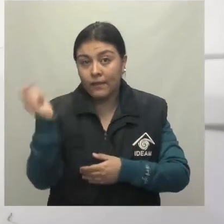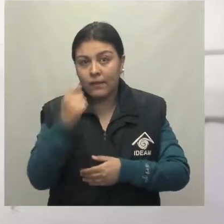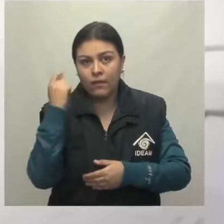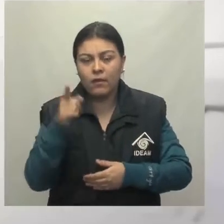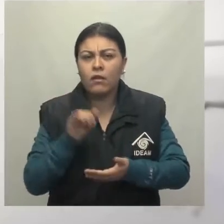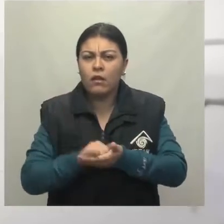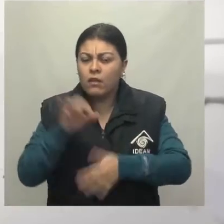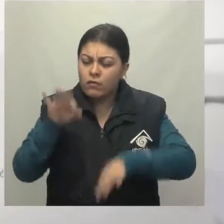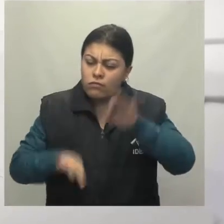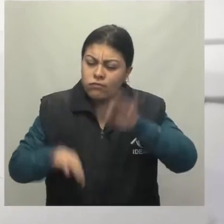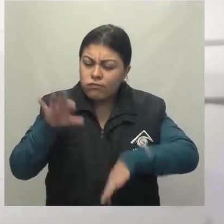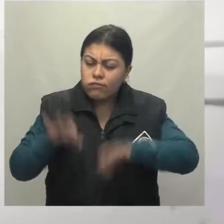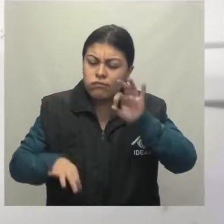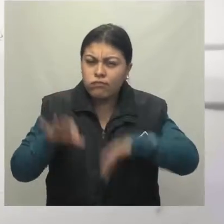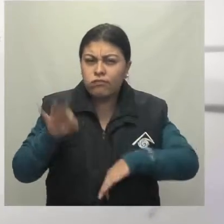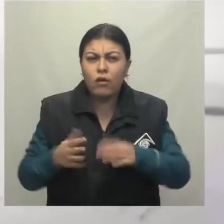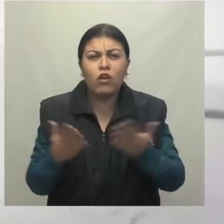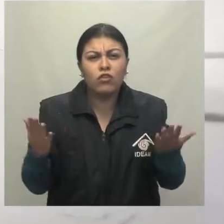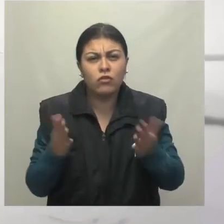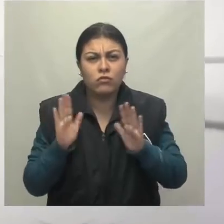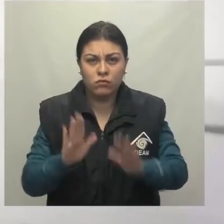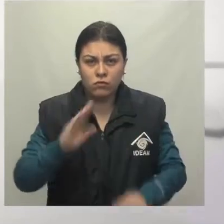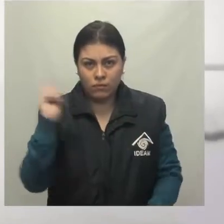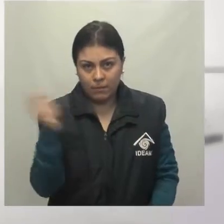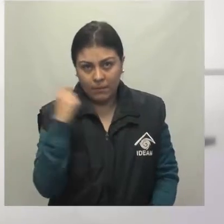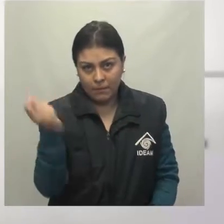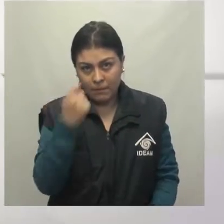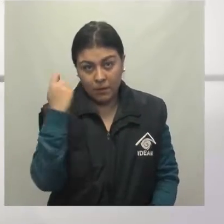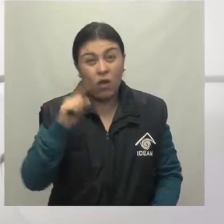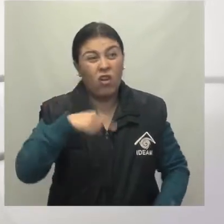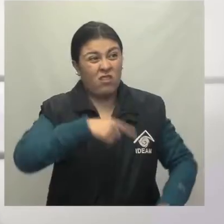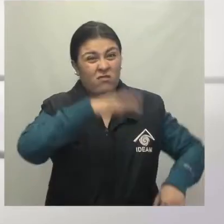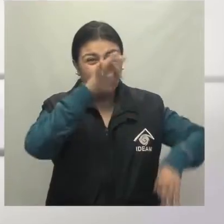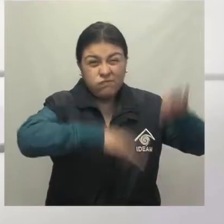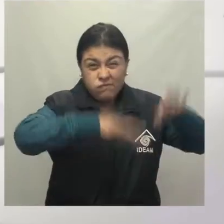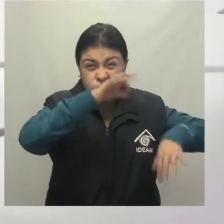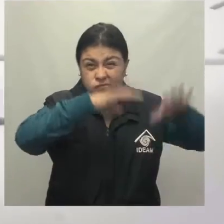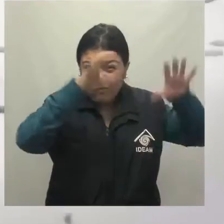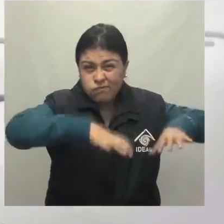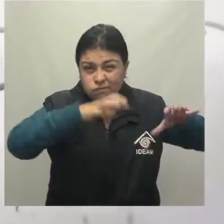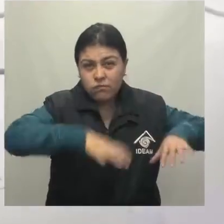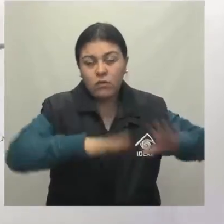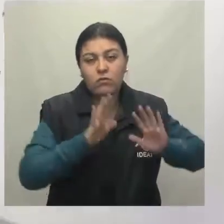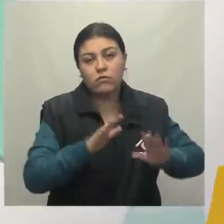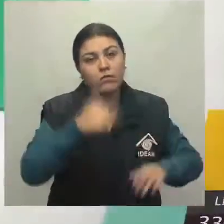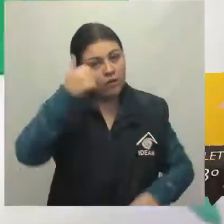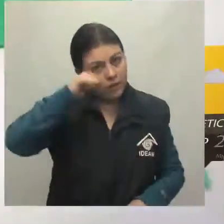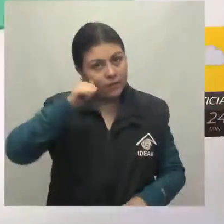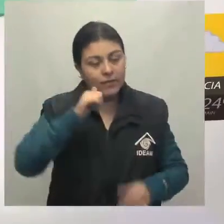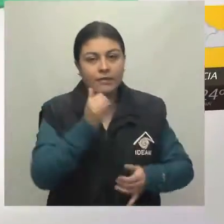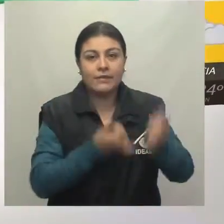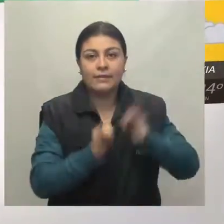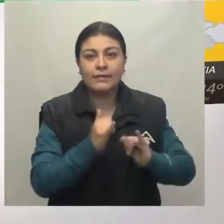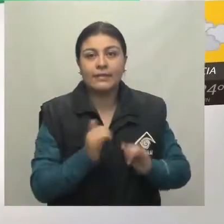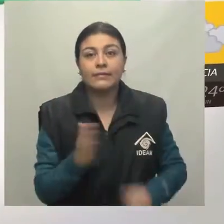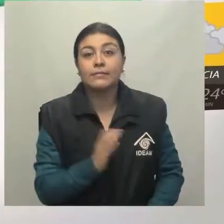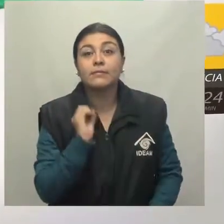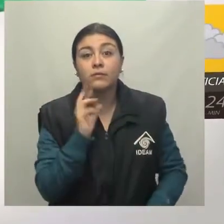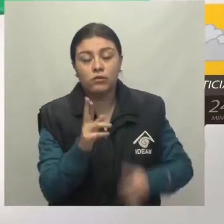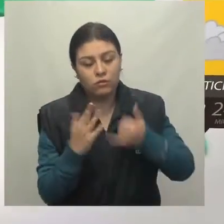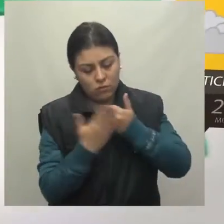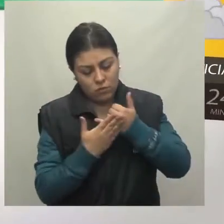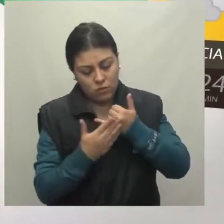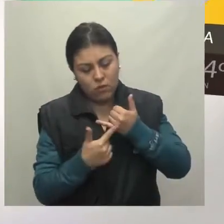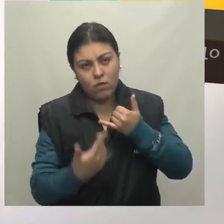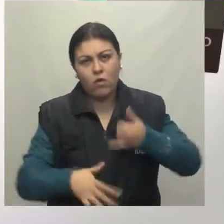lloviznas en sectores del Piedemonte de Meta Y lluvias más intensas en el Piedemonte del Arauca y del Casanare En el sur del territorio se